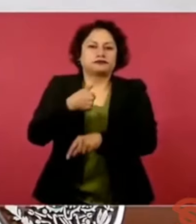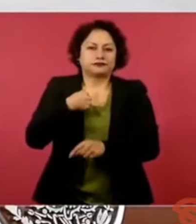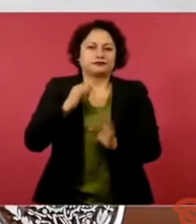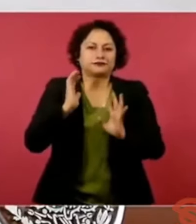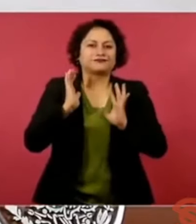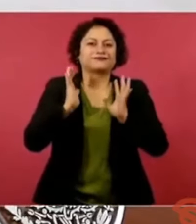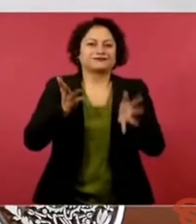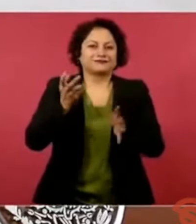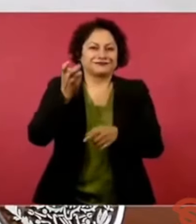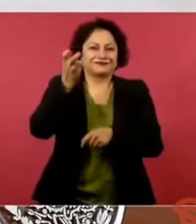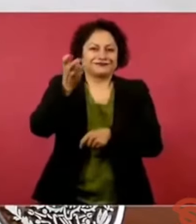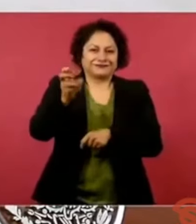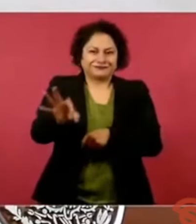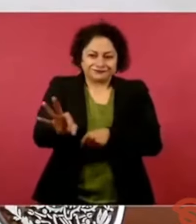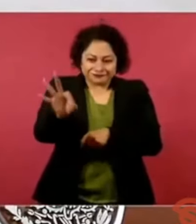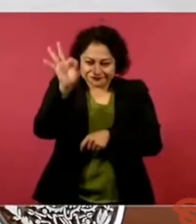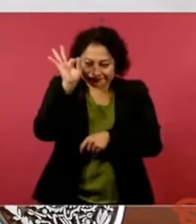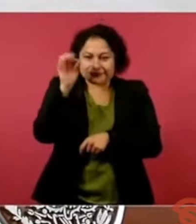otra acción,